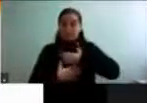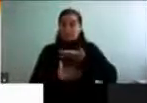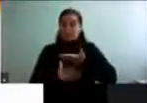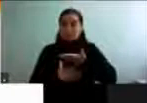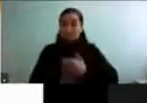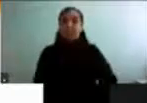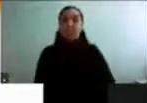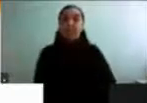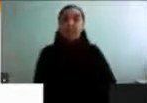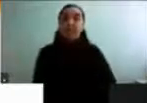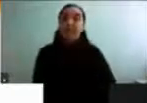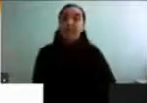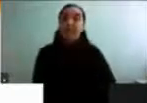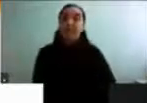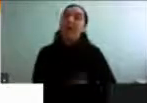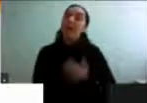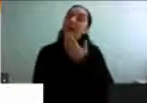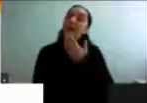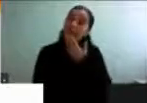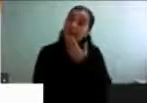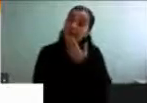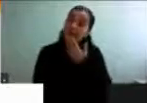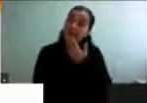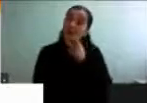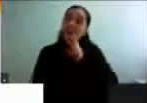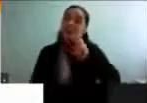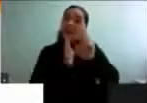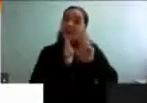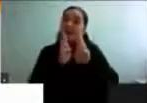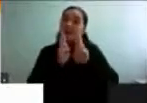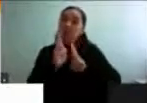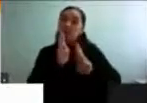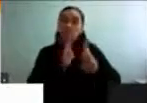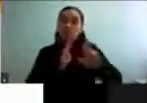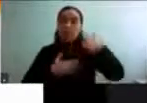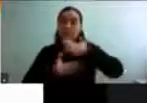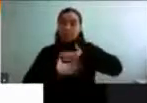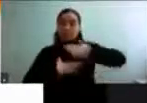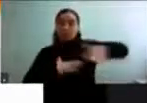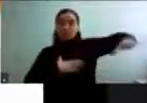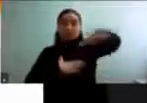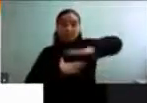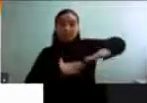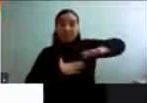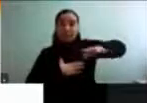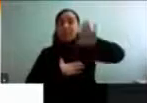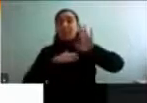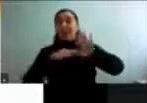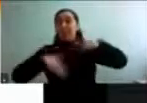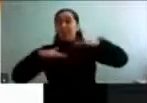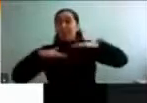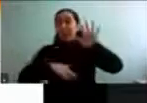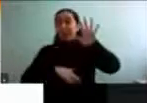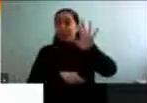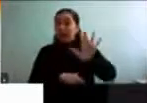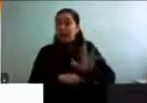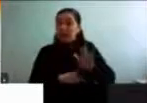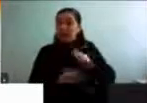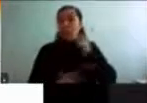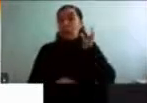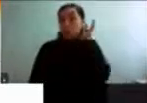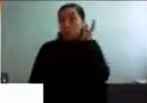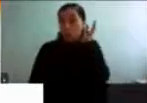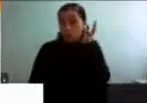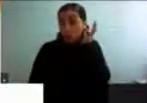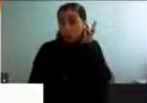Además, la relación que tenemos con nuestro entorno también depende de varias características personales. Por ejemplo, ser mujer, como ya